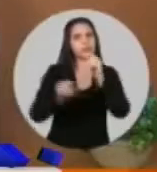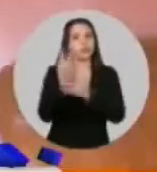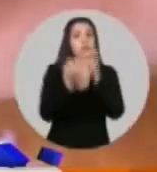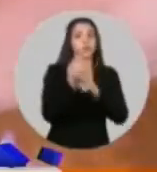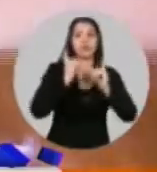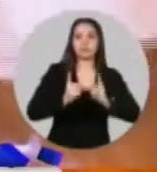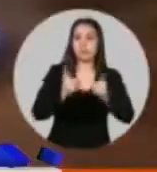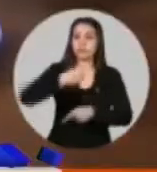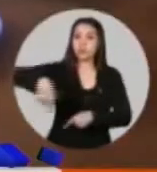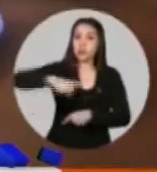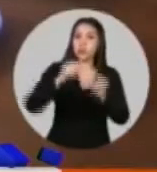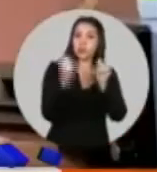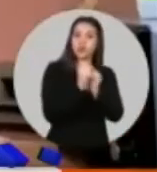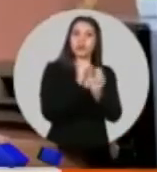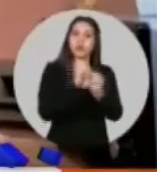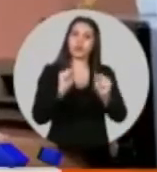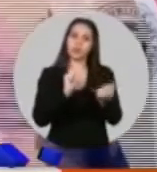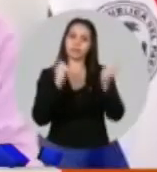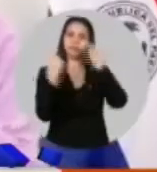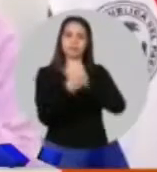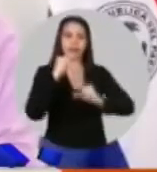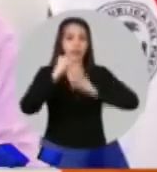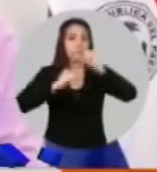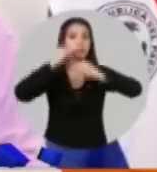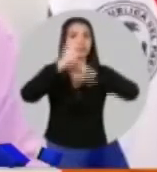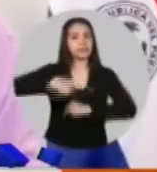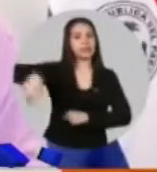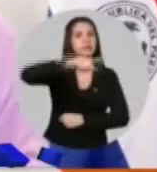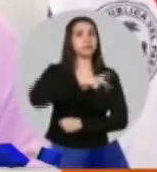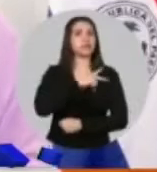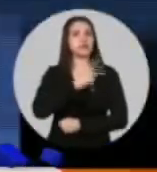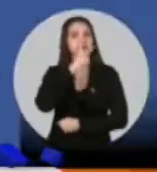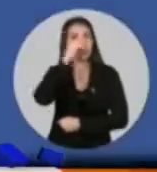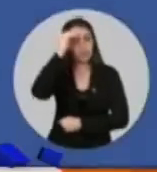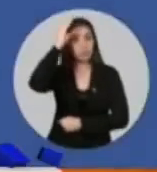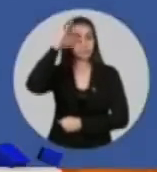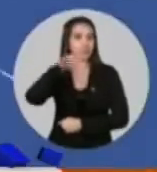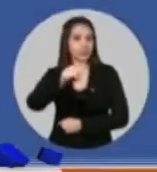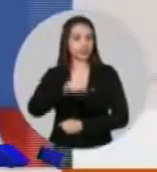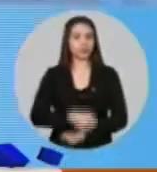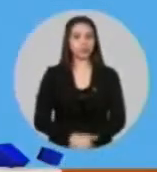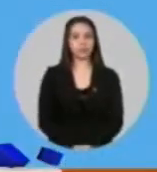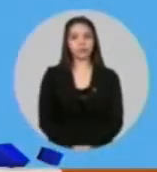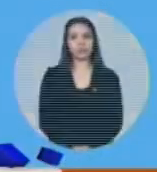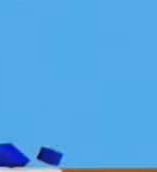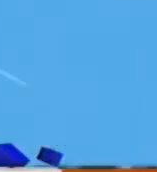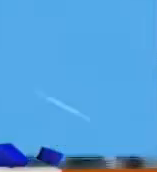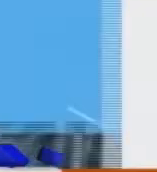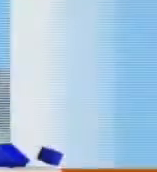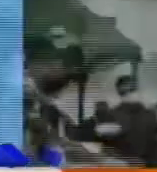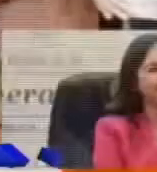estos lugares se caen a pedazos mientras que vos pensás que con un programa de televisión de mierda vas a cambiar el país. Es que aparte... Yo voy a decir algo. Si se